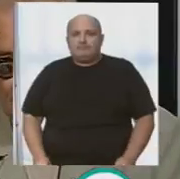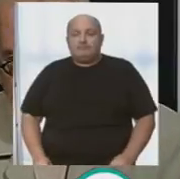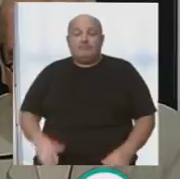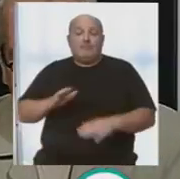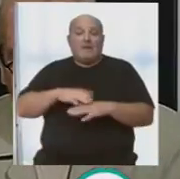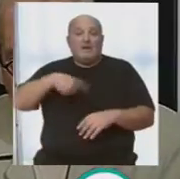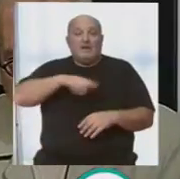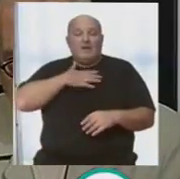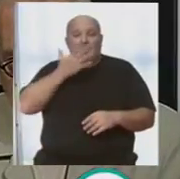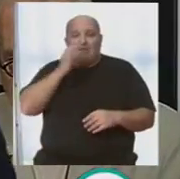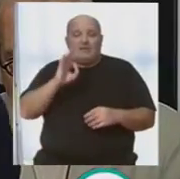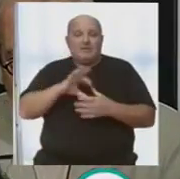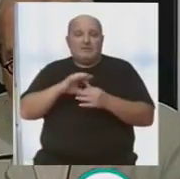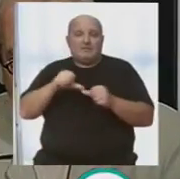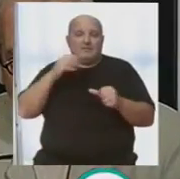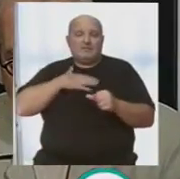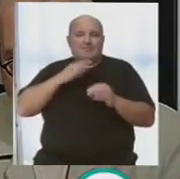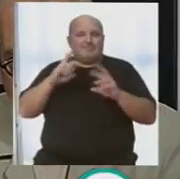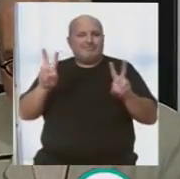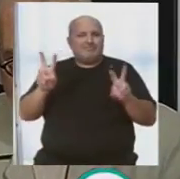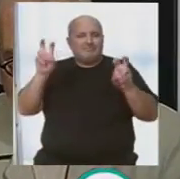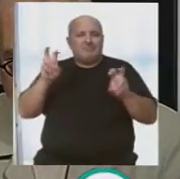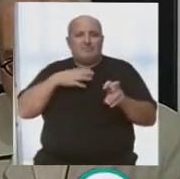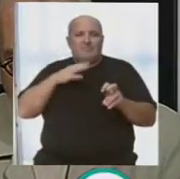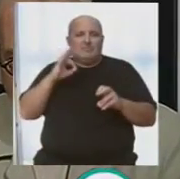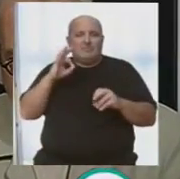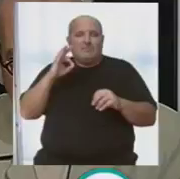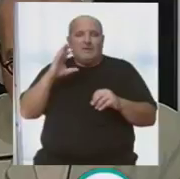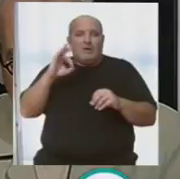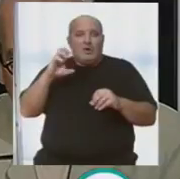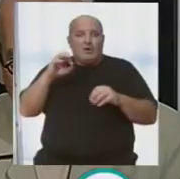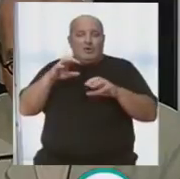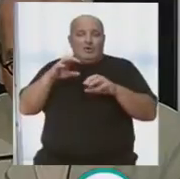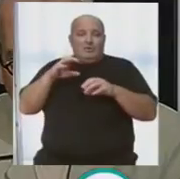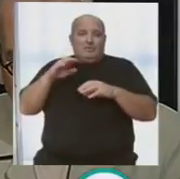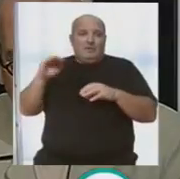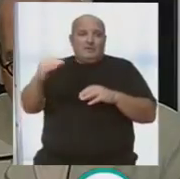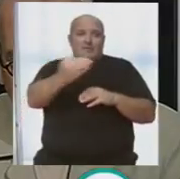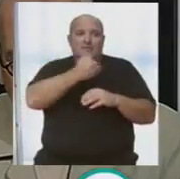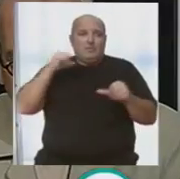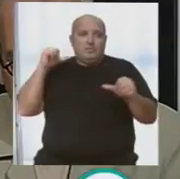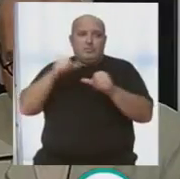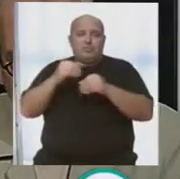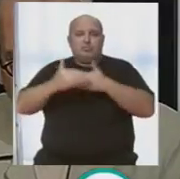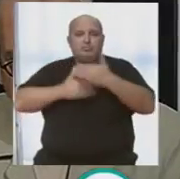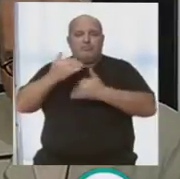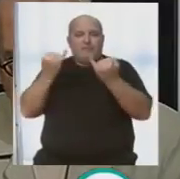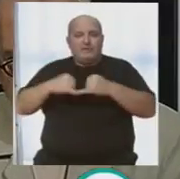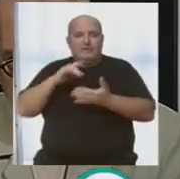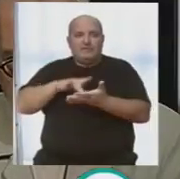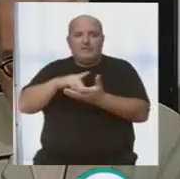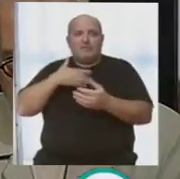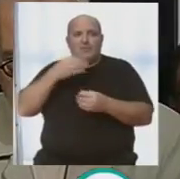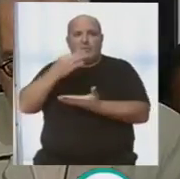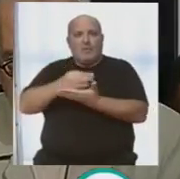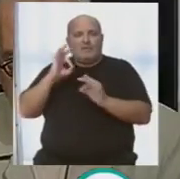Para que nuestro carnaval, para que nuestro eje simétrico, que son los coros y los carruseles, pues lleváramos adelante nuestra fiesta y que nuestra